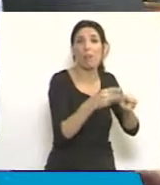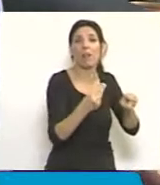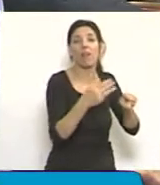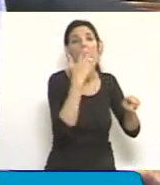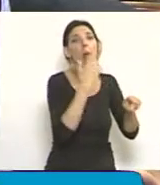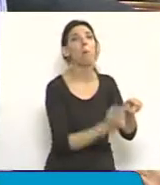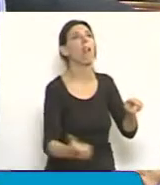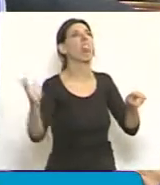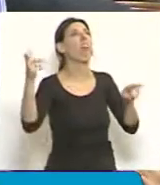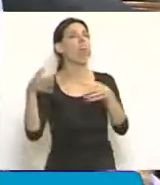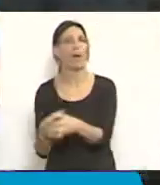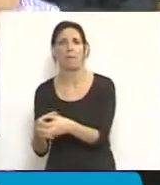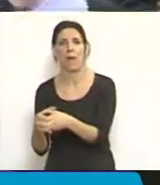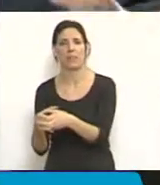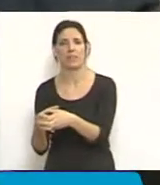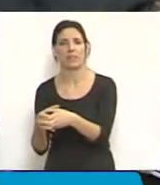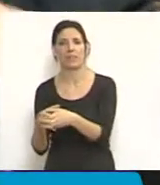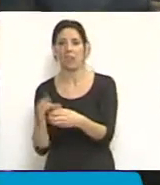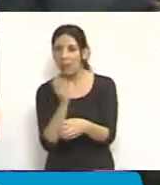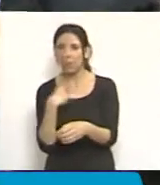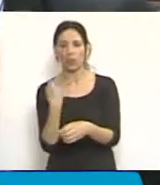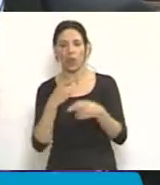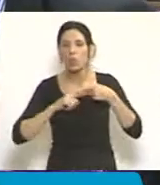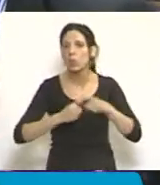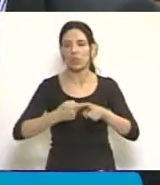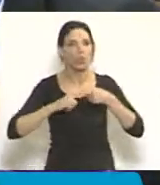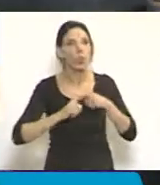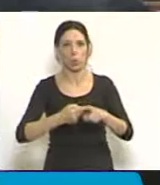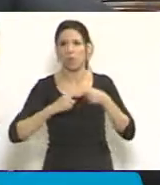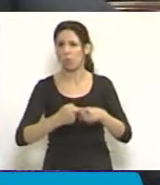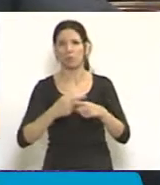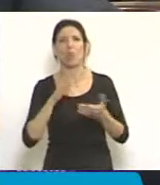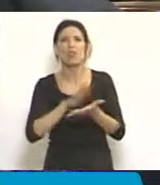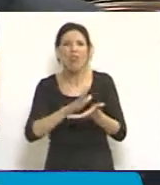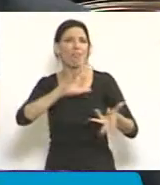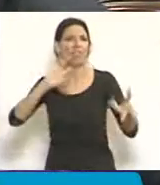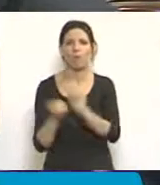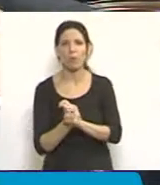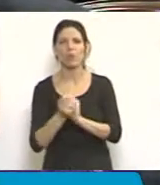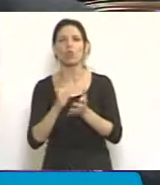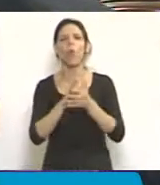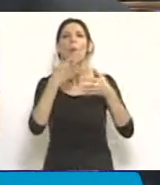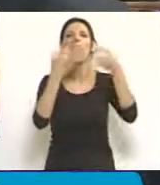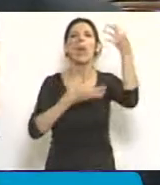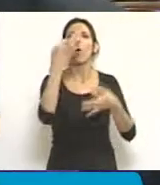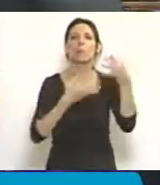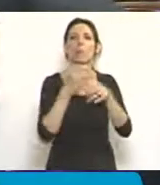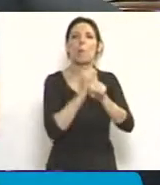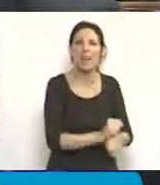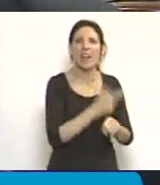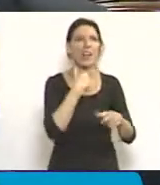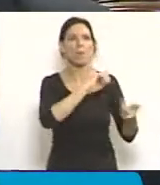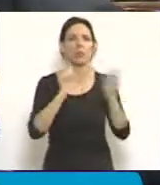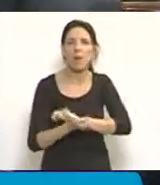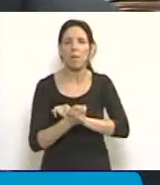cámaras. Y todos venimos discutiendo este debate de transformación de la justicia penal para romper con